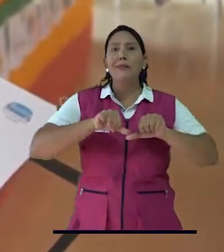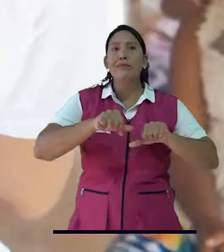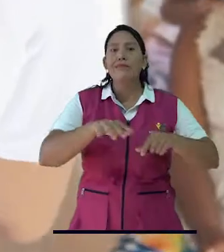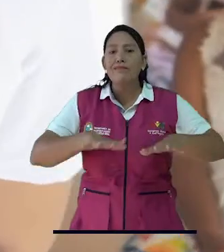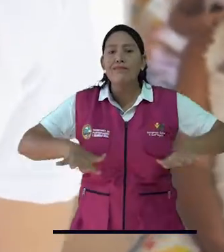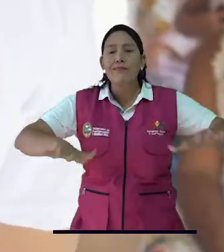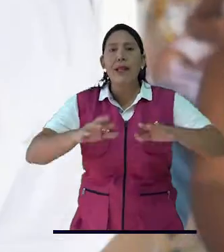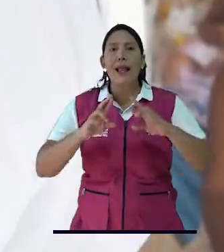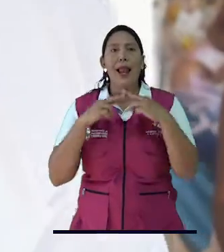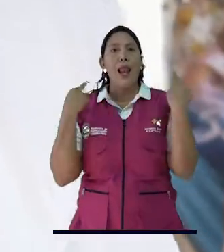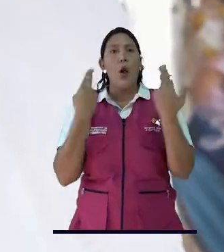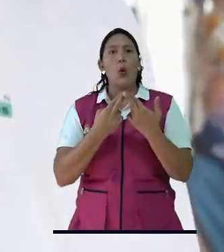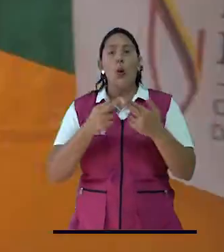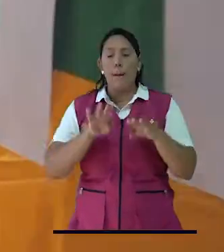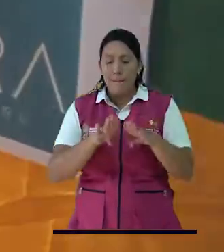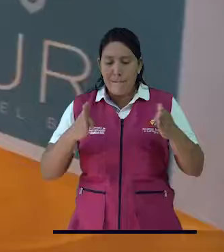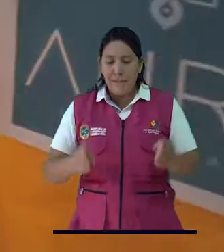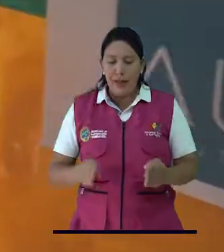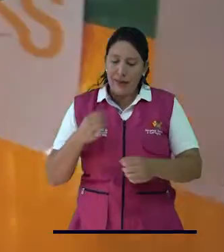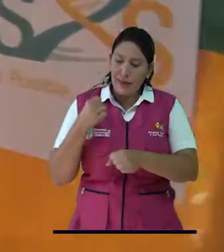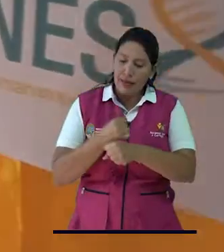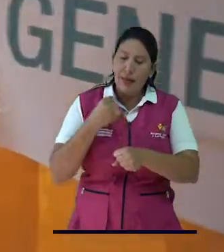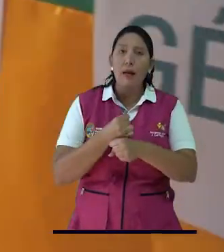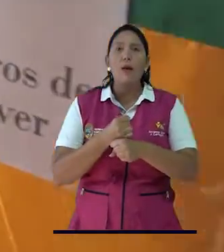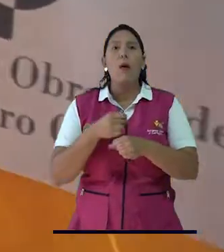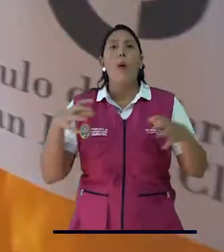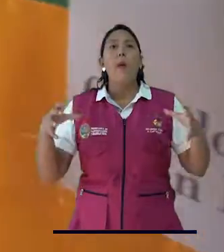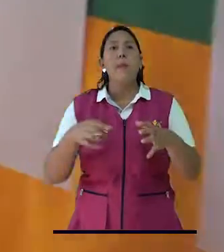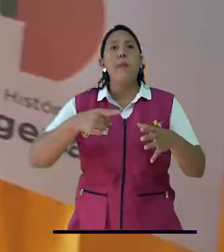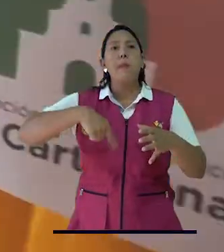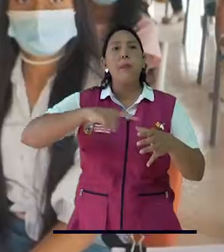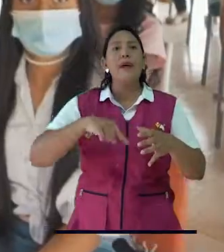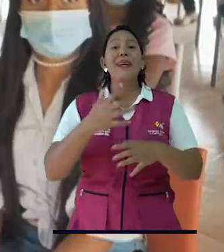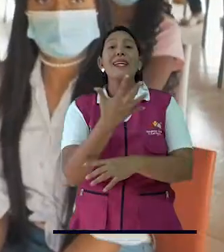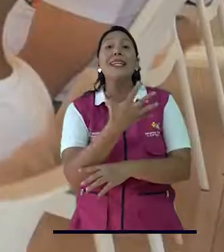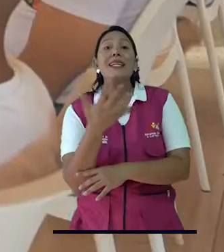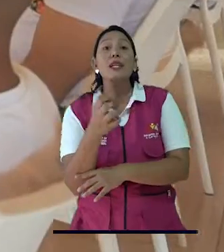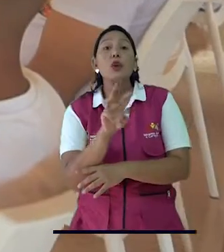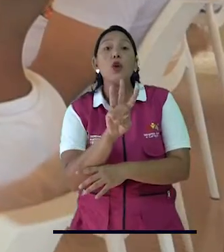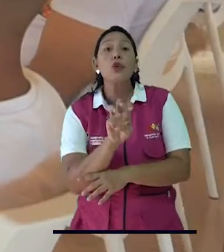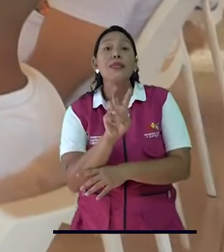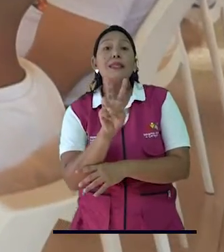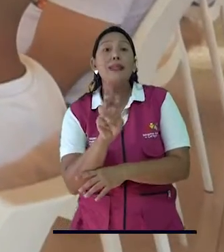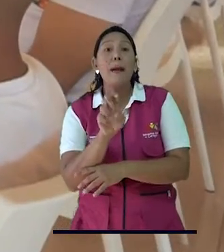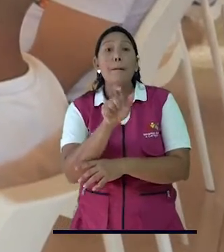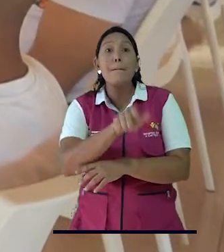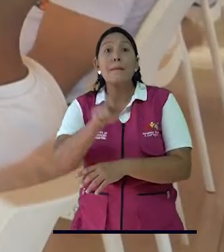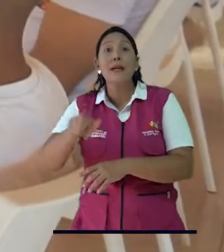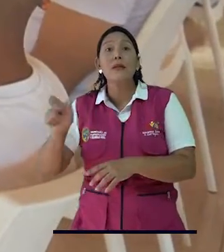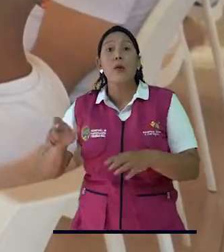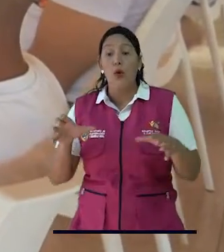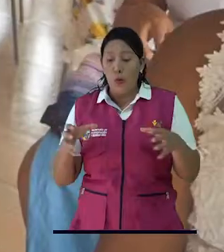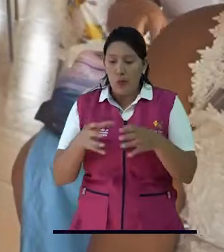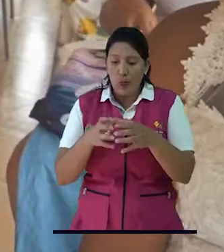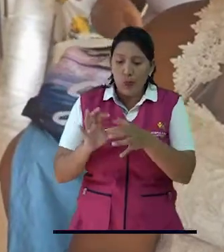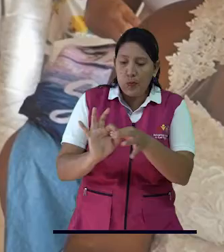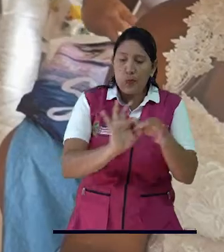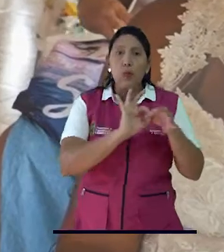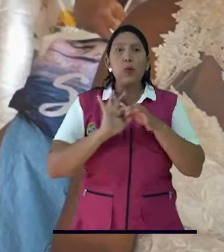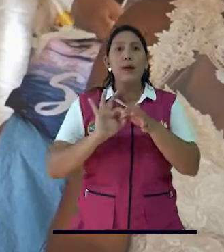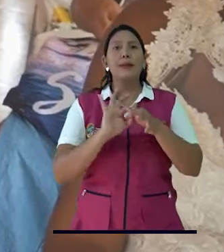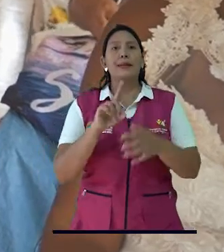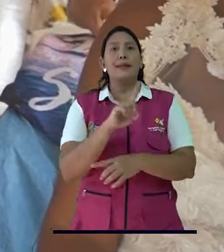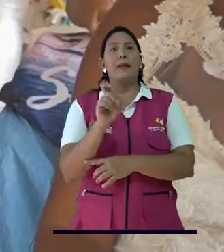22 mesas de trabajo en las que participaron 587 personas. Juntos, elaboramos el 100